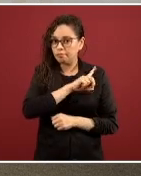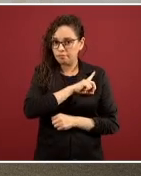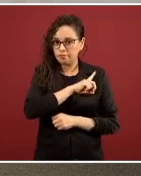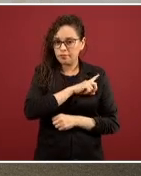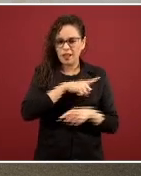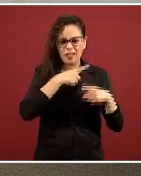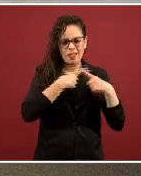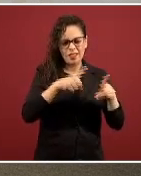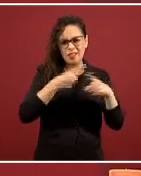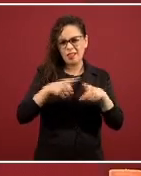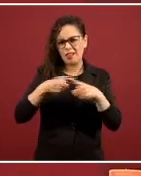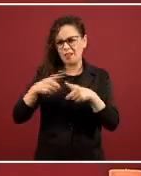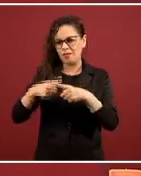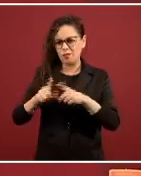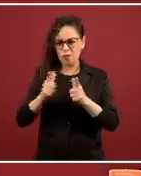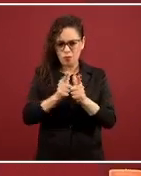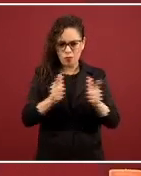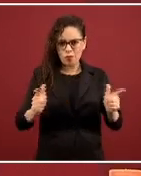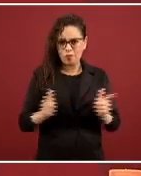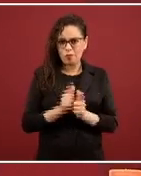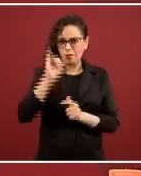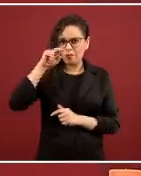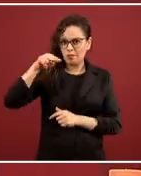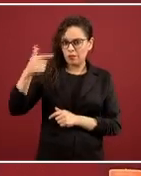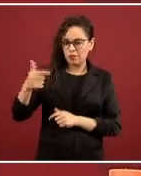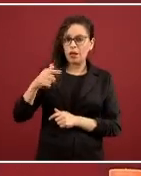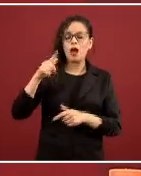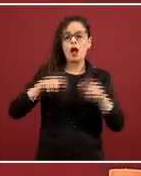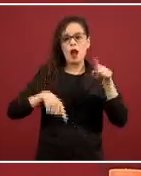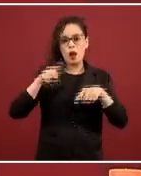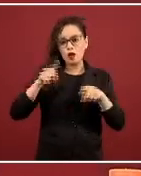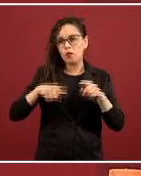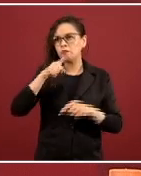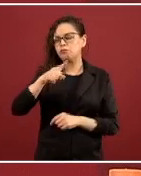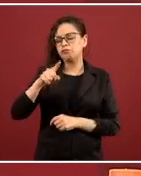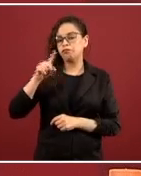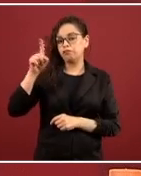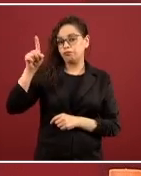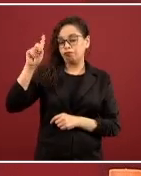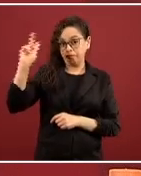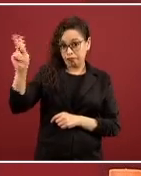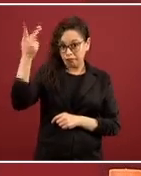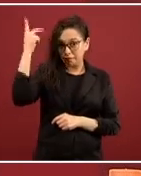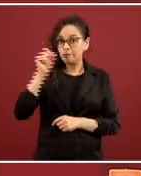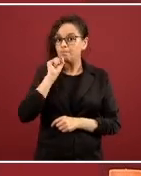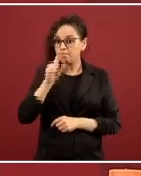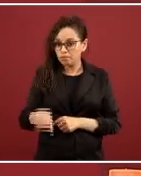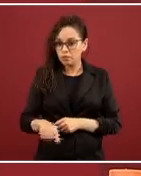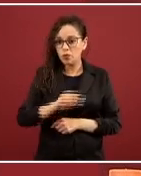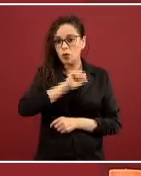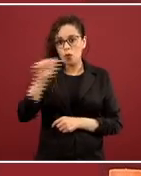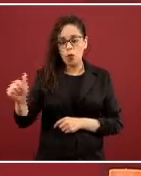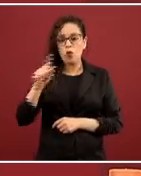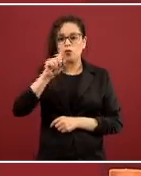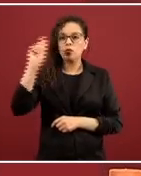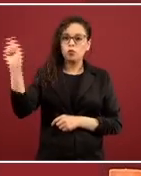ingenieros, algunos del Instituto Politécnico Nacional, de CIMBESTAF, de la Universidad Nacional Autónoma de México, entre varios